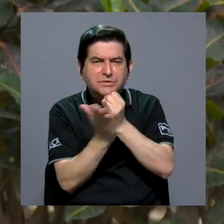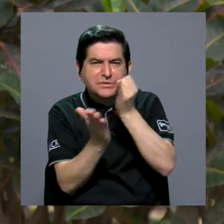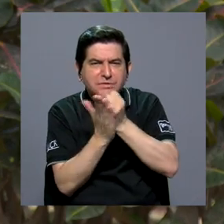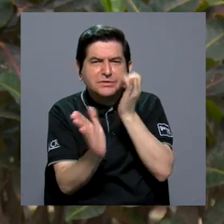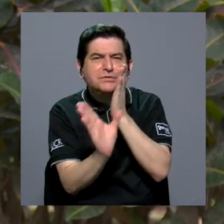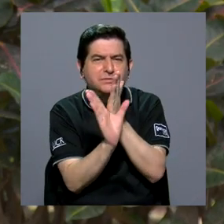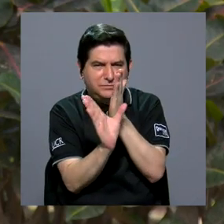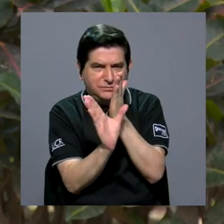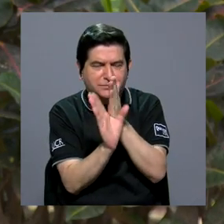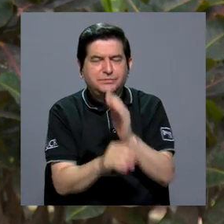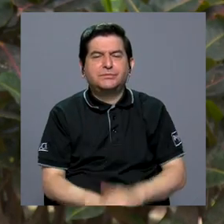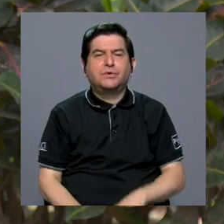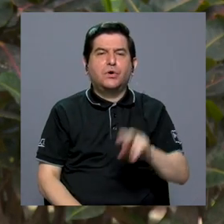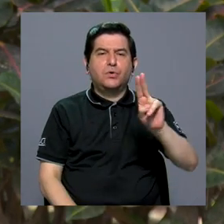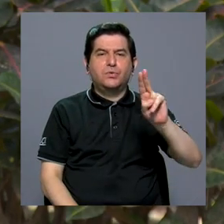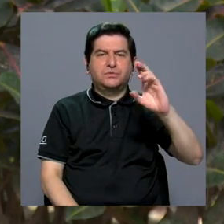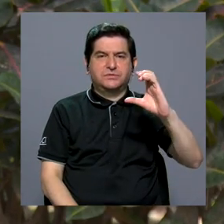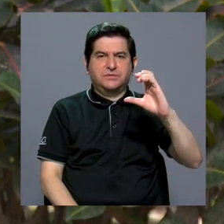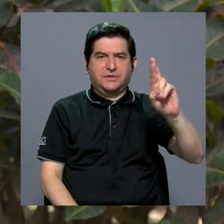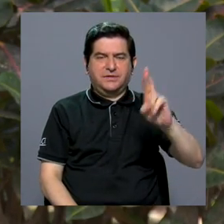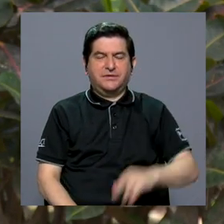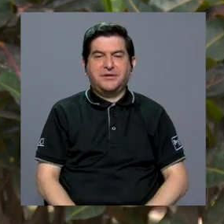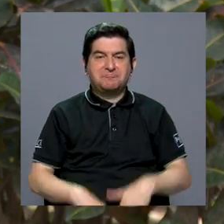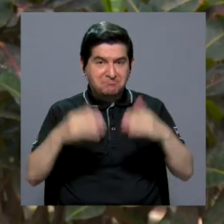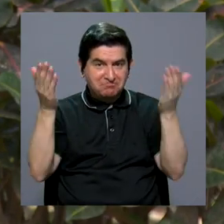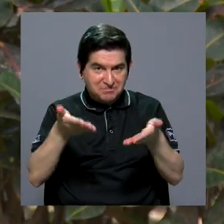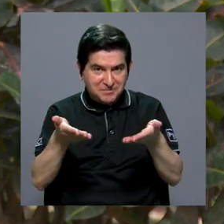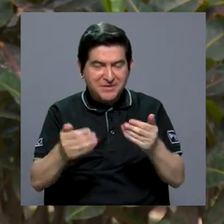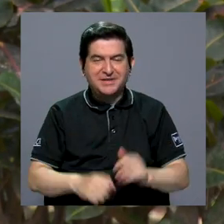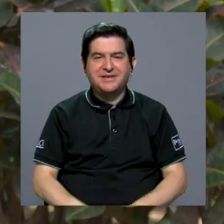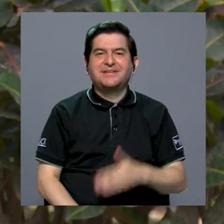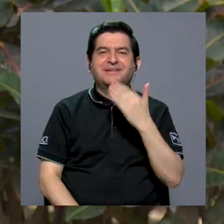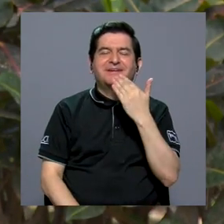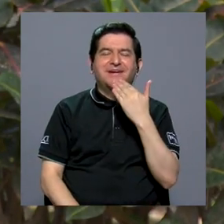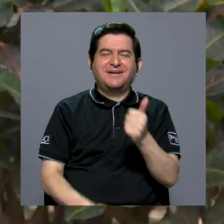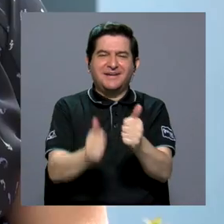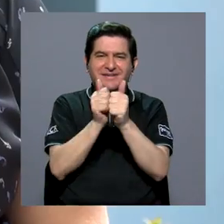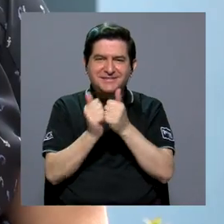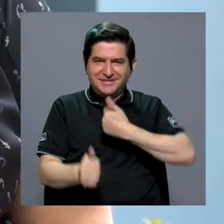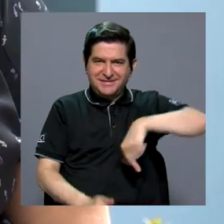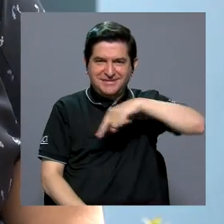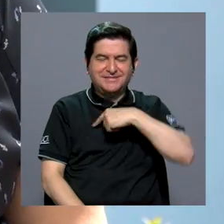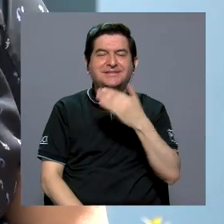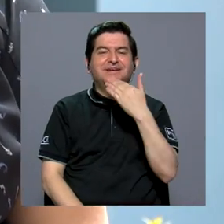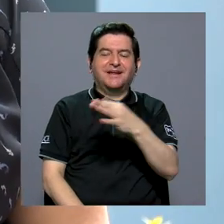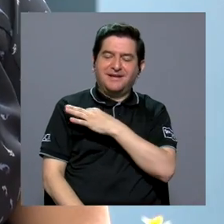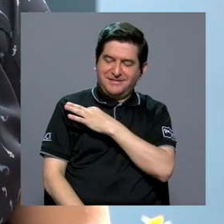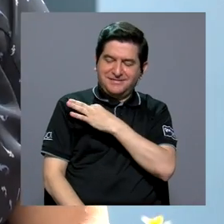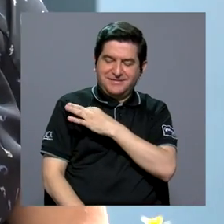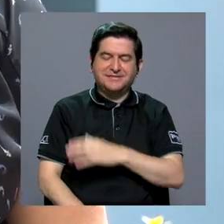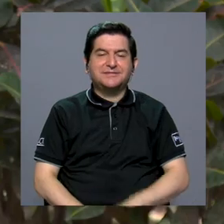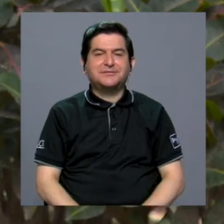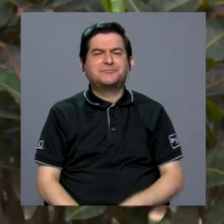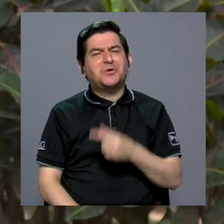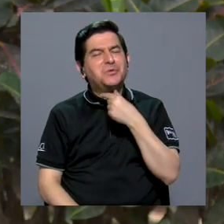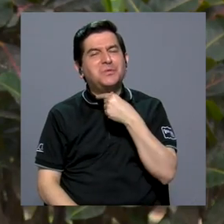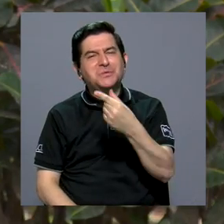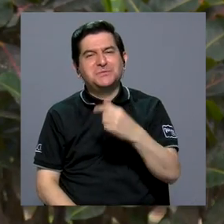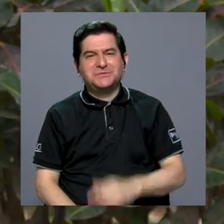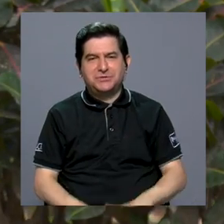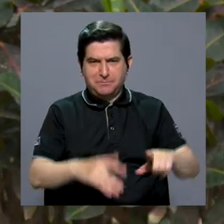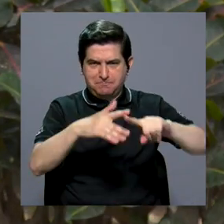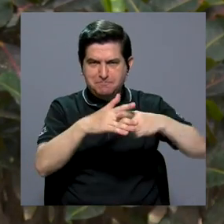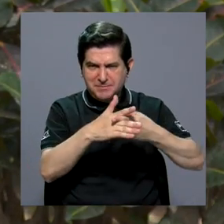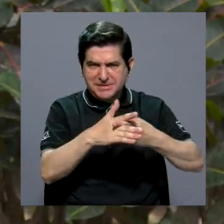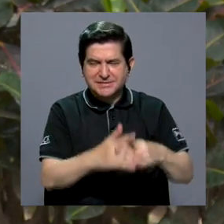Investigaciones Psicológicas de la Universidad de Costa Rica. Bienvenida, doña Eliana, gracias por acompañarnos. Gracias por invitarme. Un gusto. Doña Eliana,